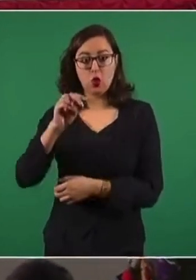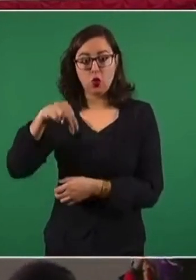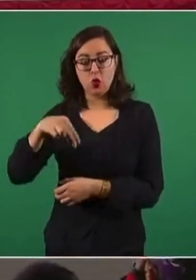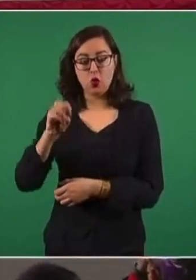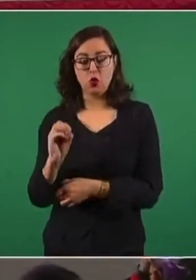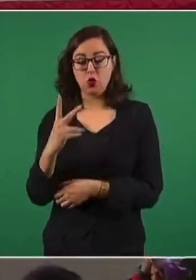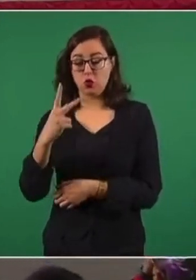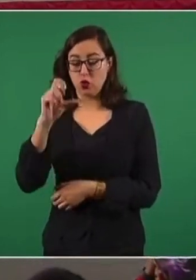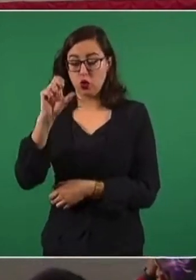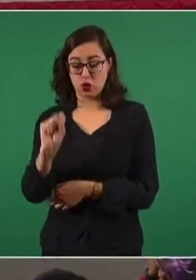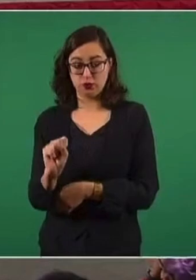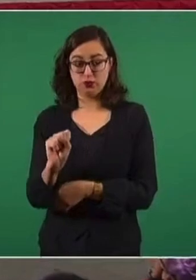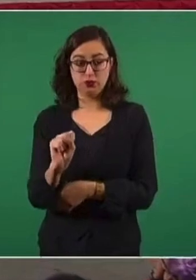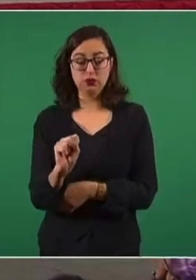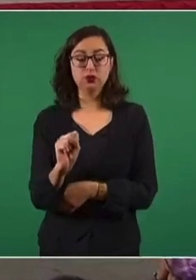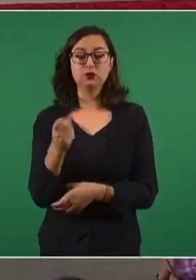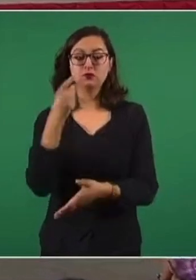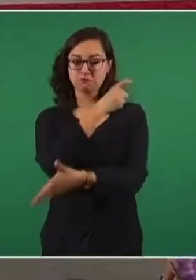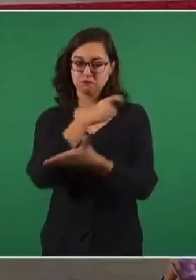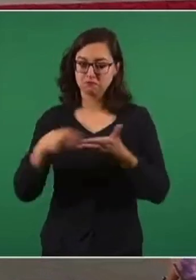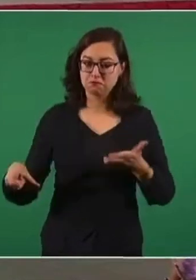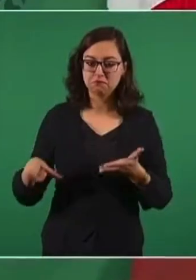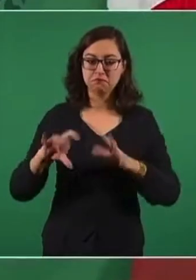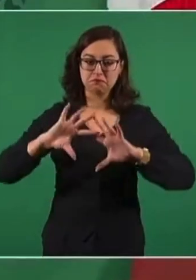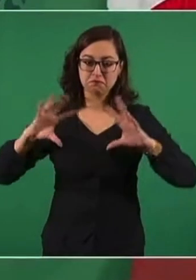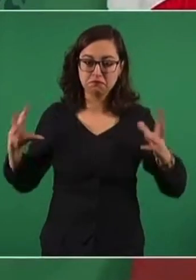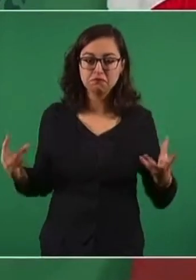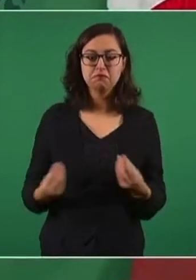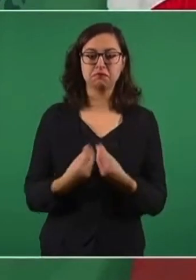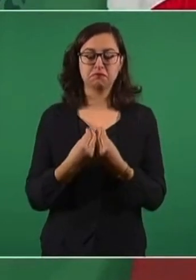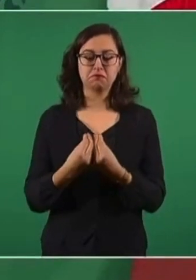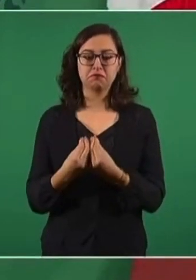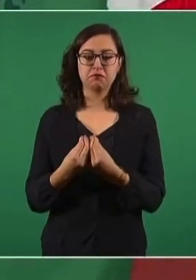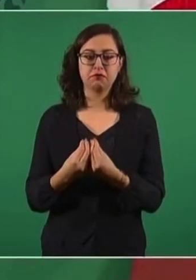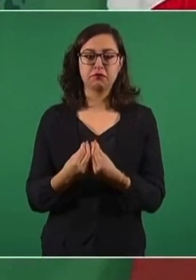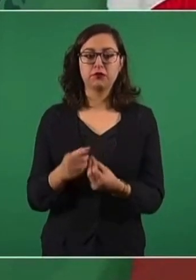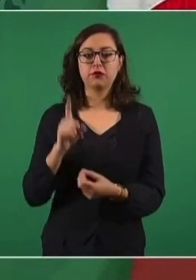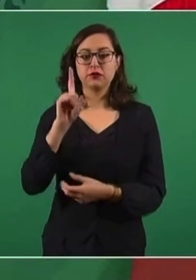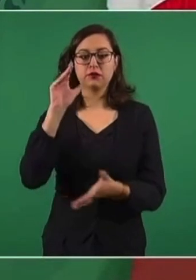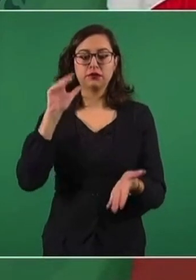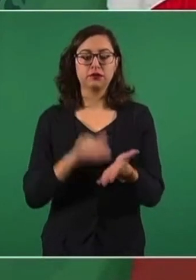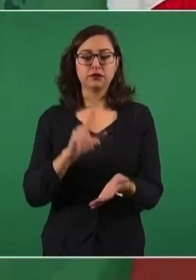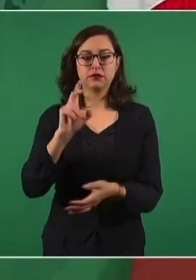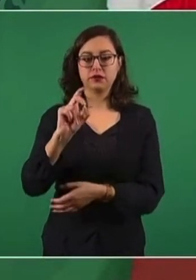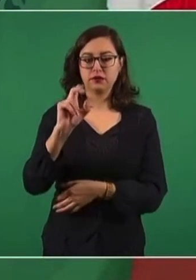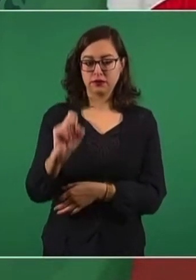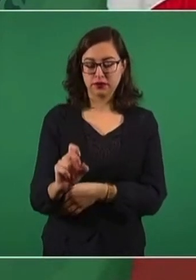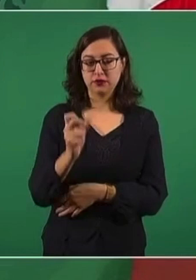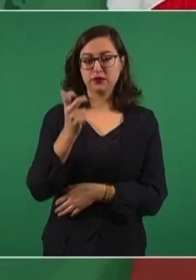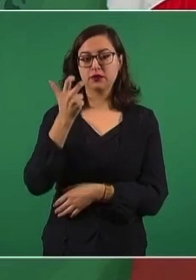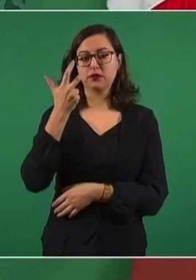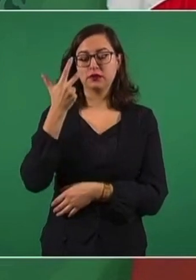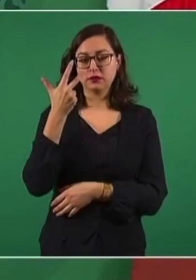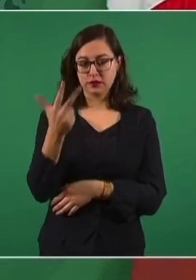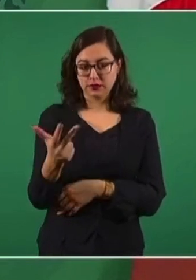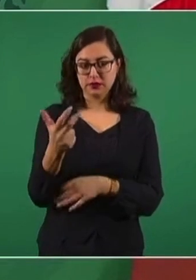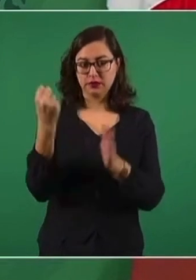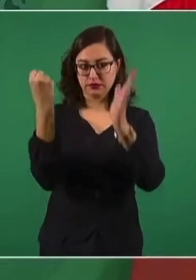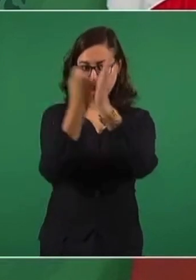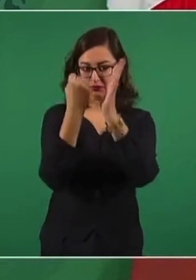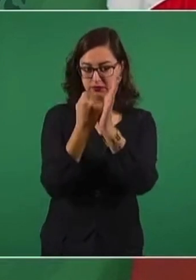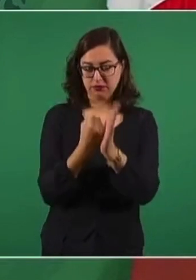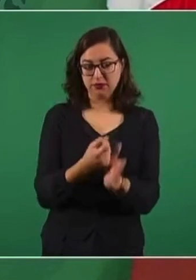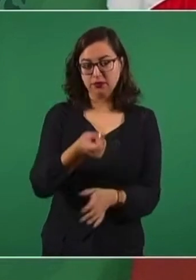la UNOPS. Hasta hoy ha adjudicado la UNOPS un total de mil 38 claves y ha formalizado